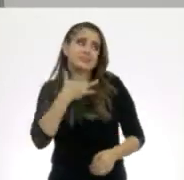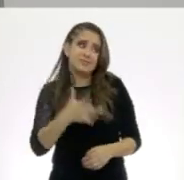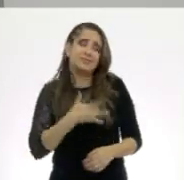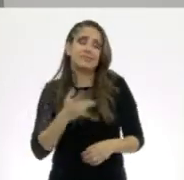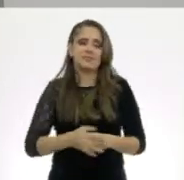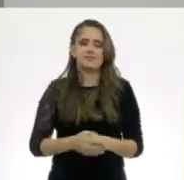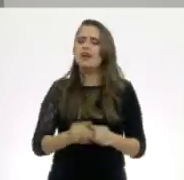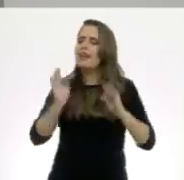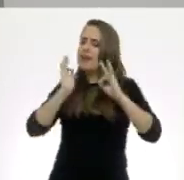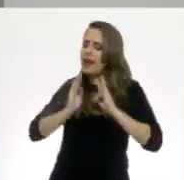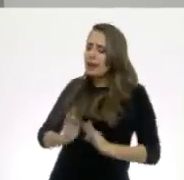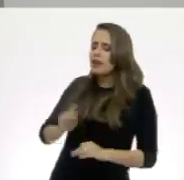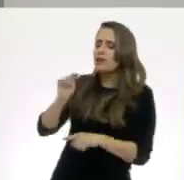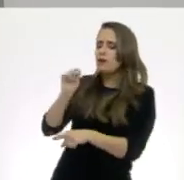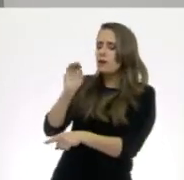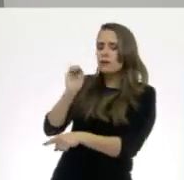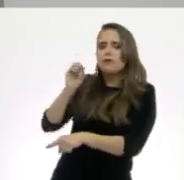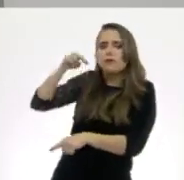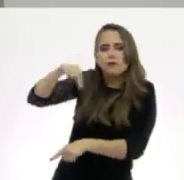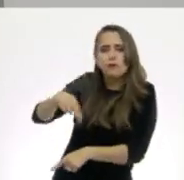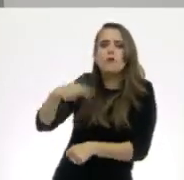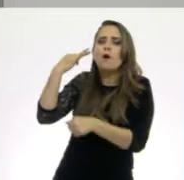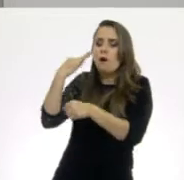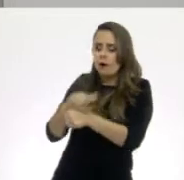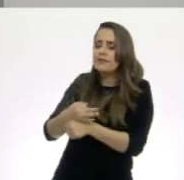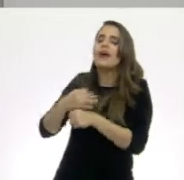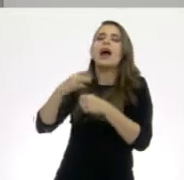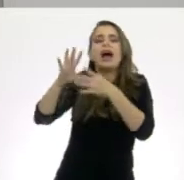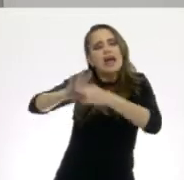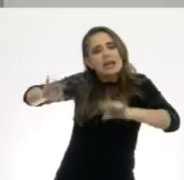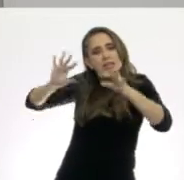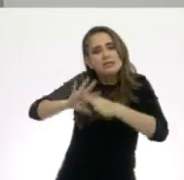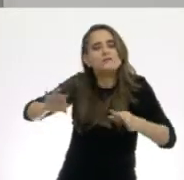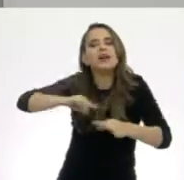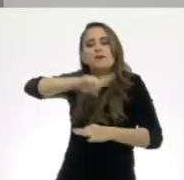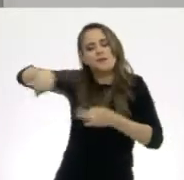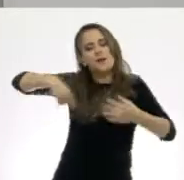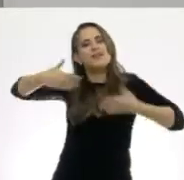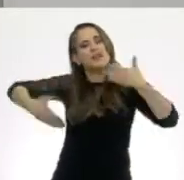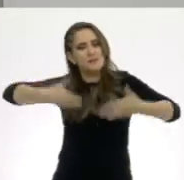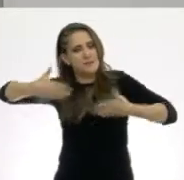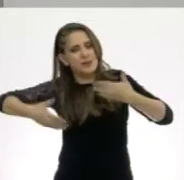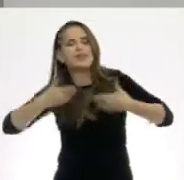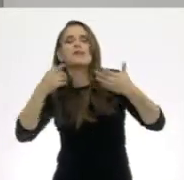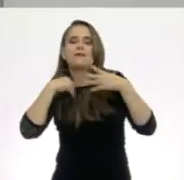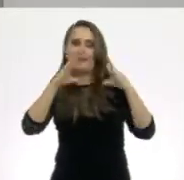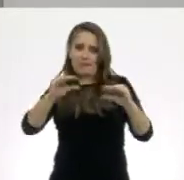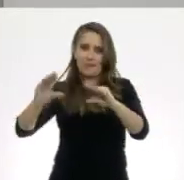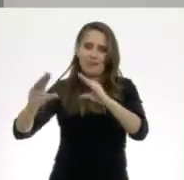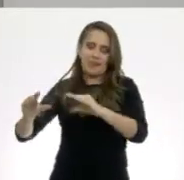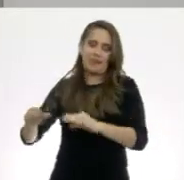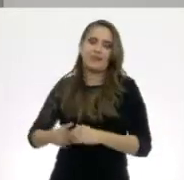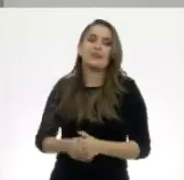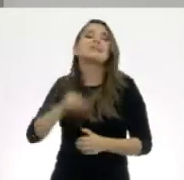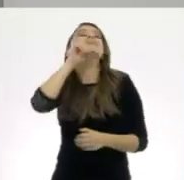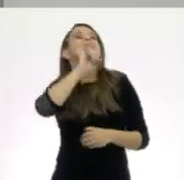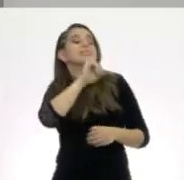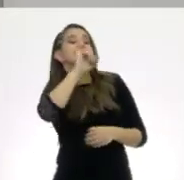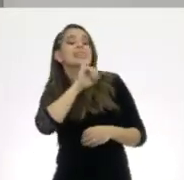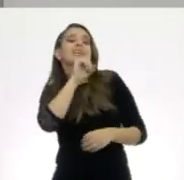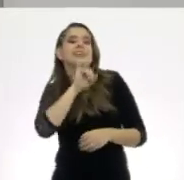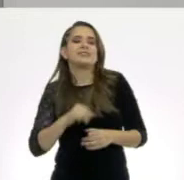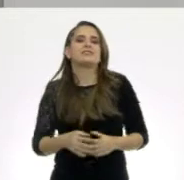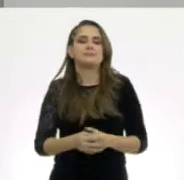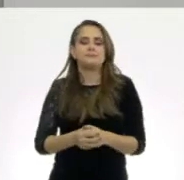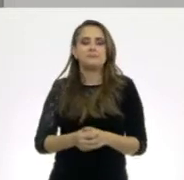Tranquilo, Tom. Vamos a solucionar esto divirtiéndonos. ¿Les parece? Sí. Sí, sí, sí, sí. Muy bien.